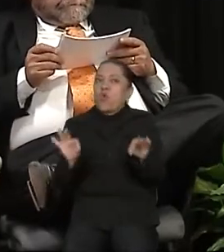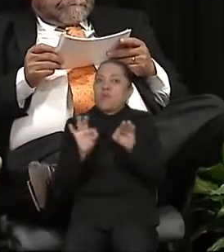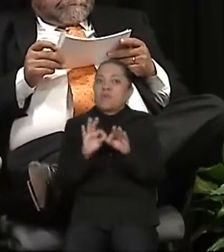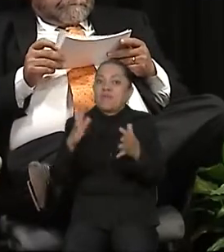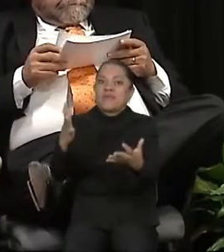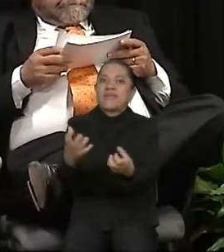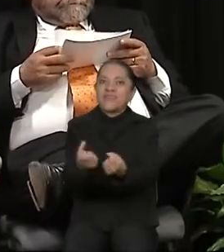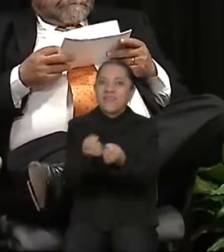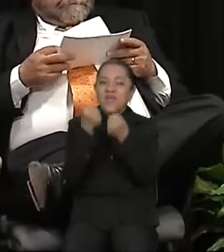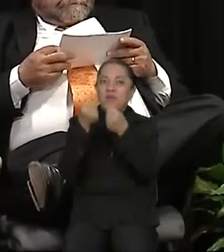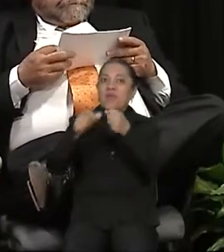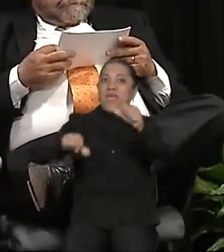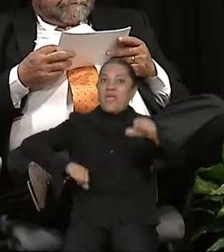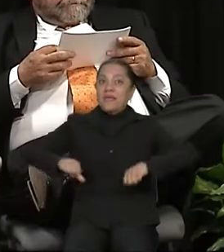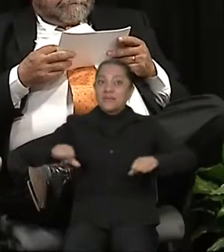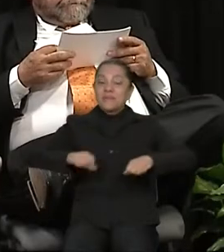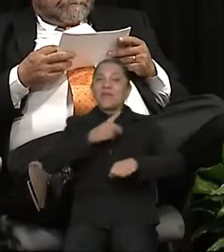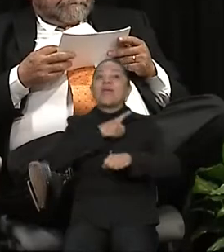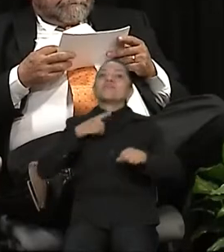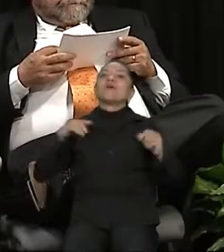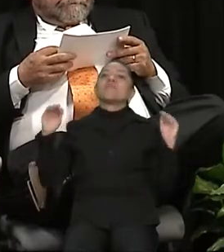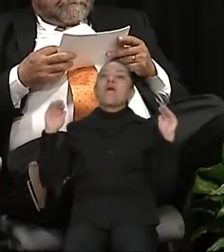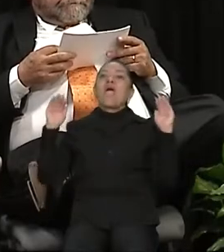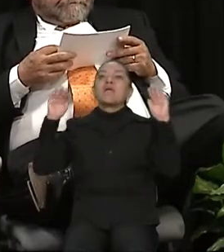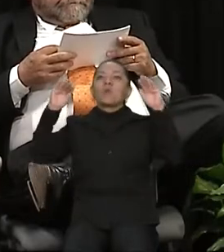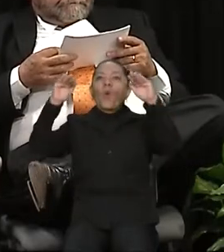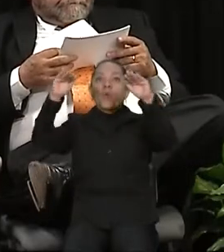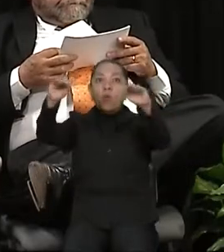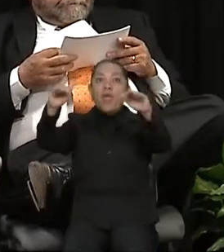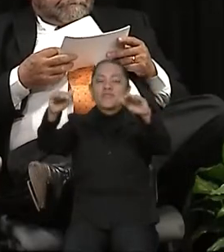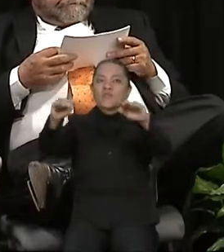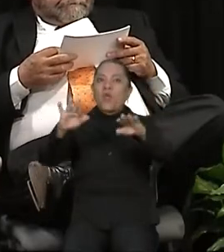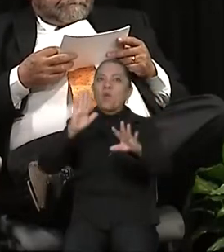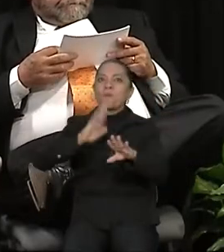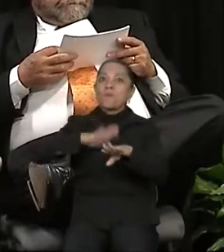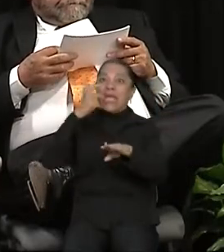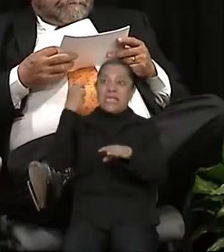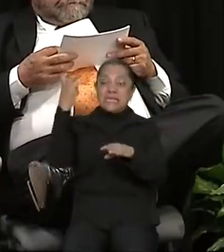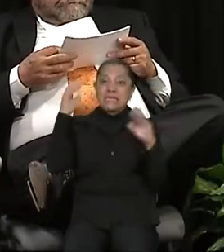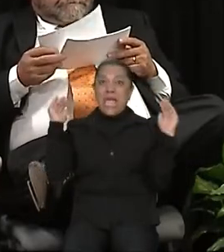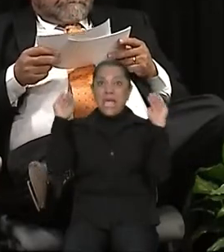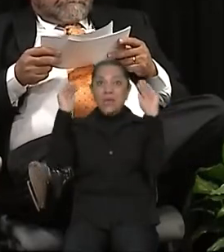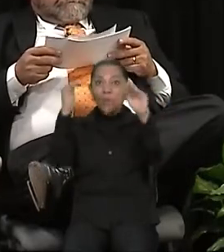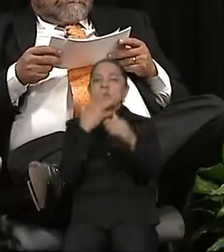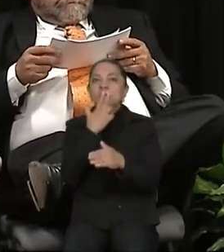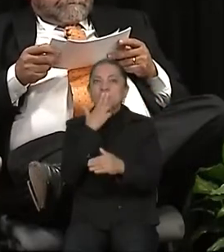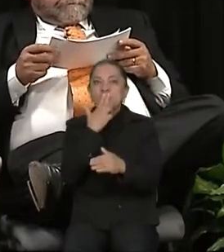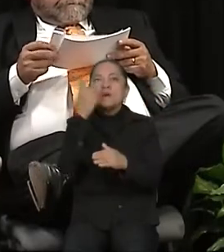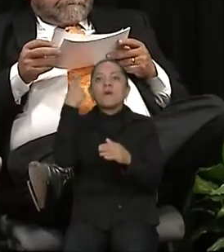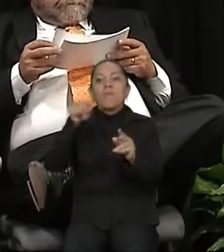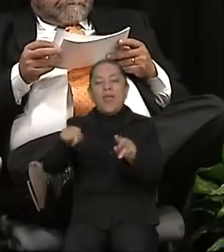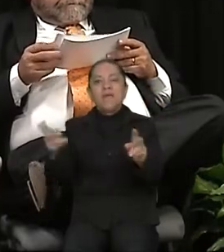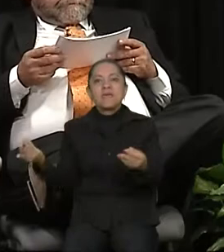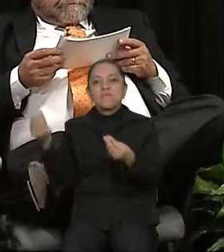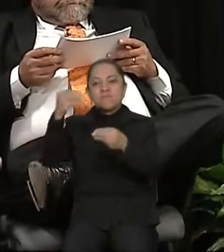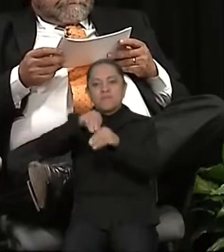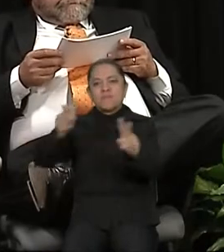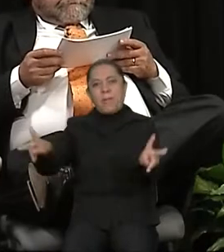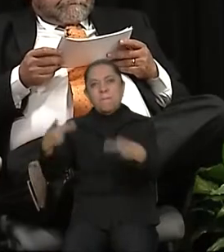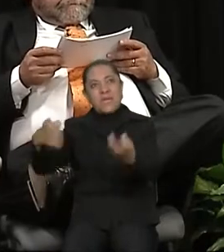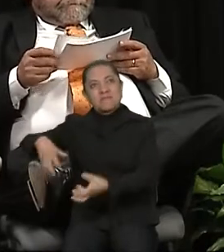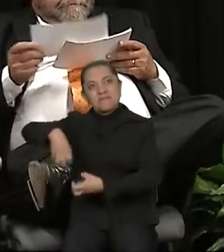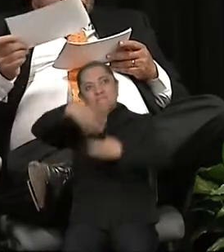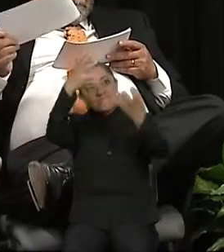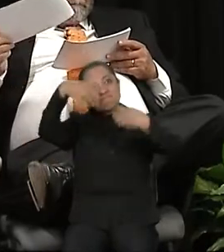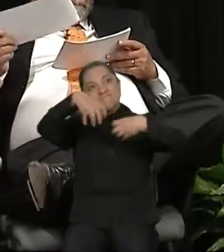debe darse del aeropuerto, privilegiando que sea un aeropuerto que nos sirva para la exportación de los productos que orgullosamente se